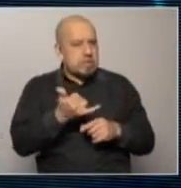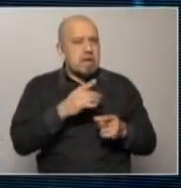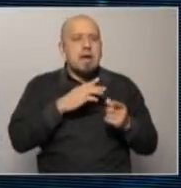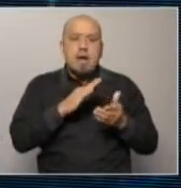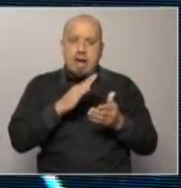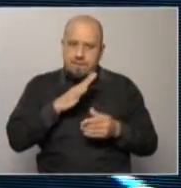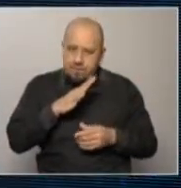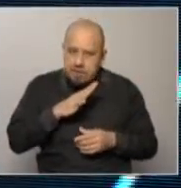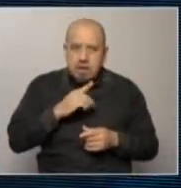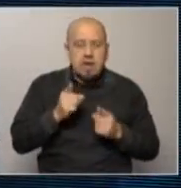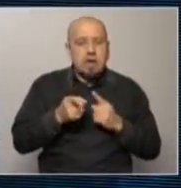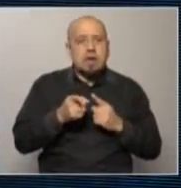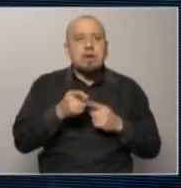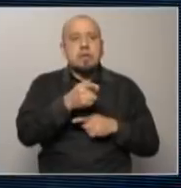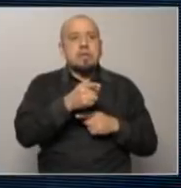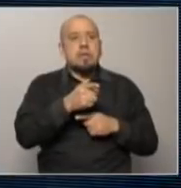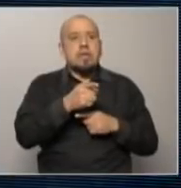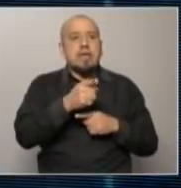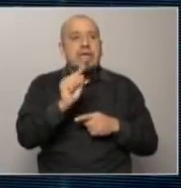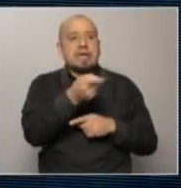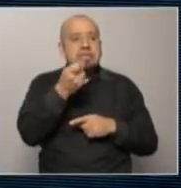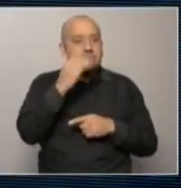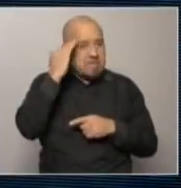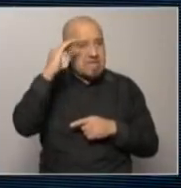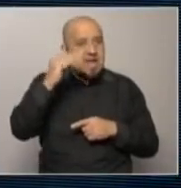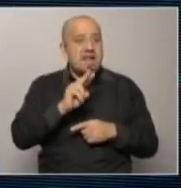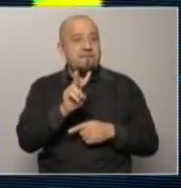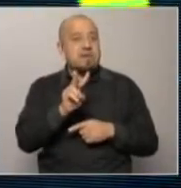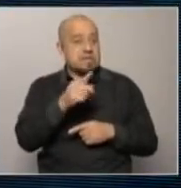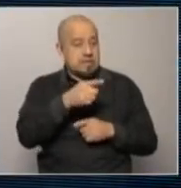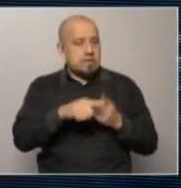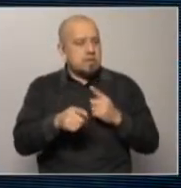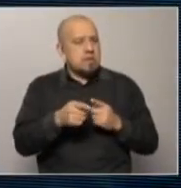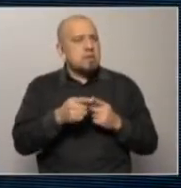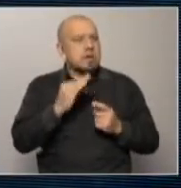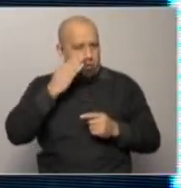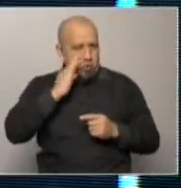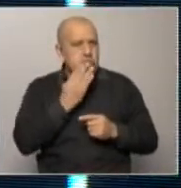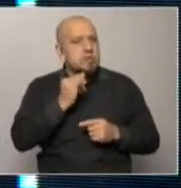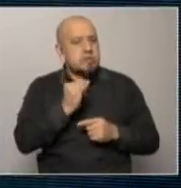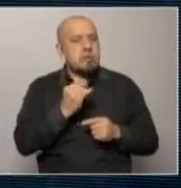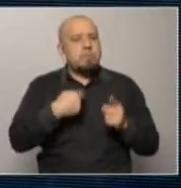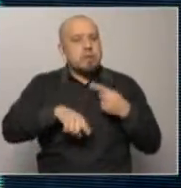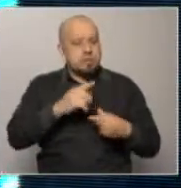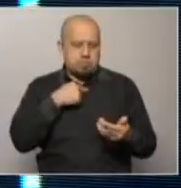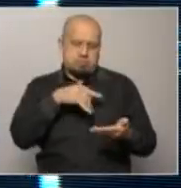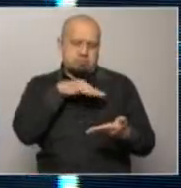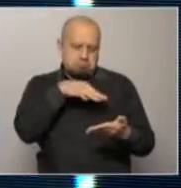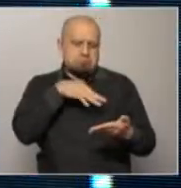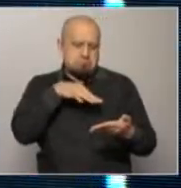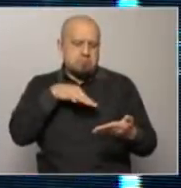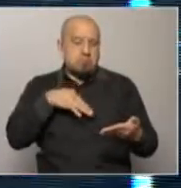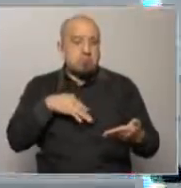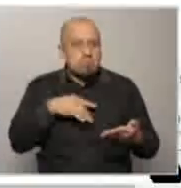incluso reconocimientos del propio Gilberto Vázquez, pero leyéndolas y viendo cómo Gilberto